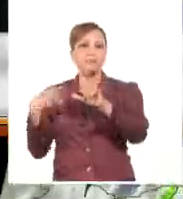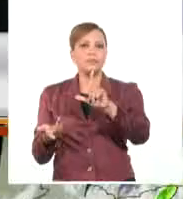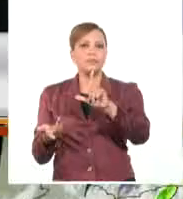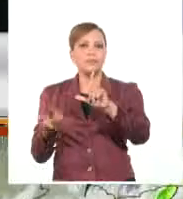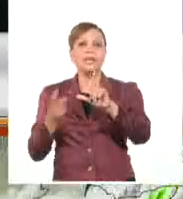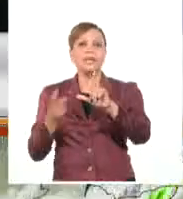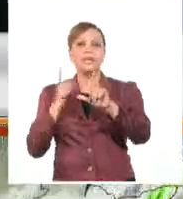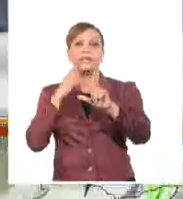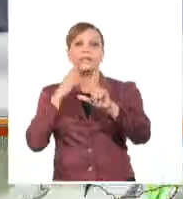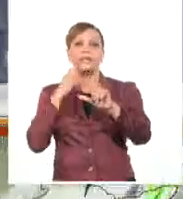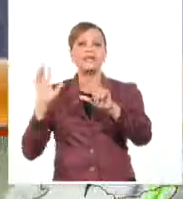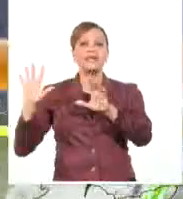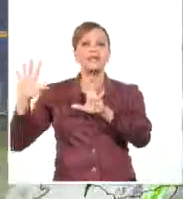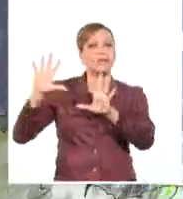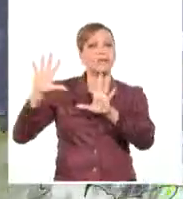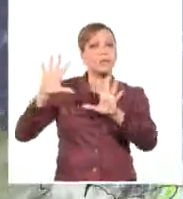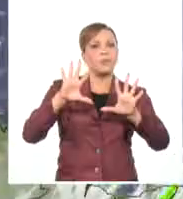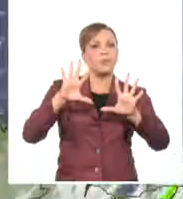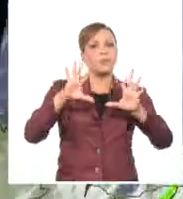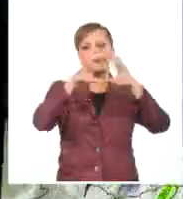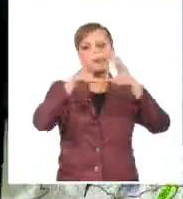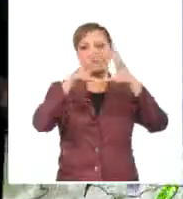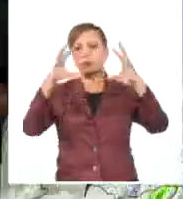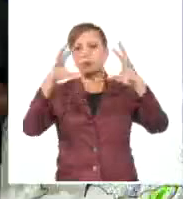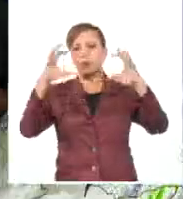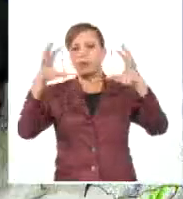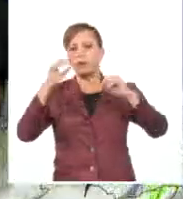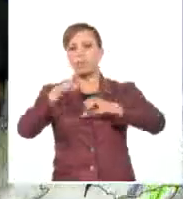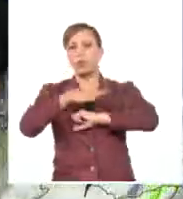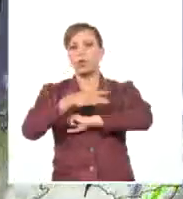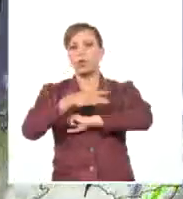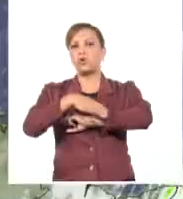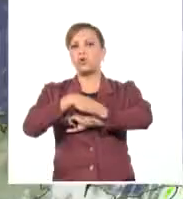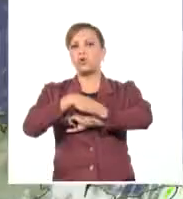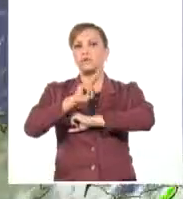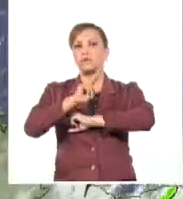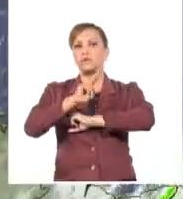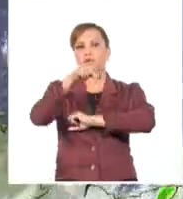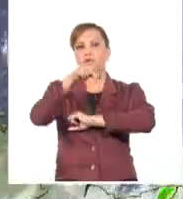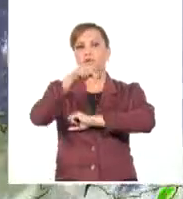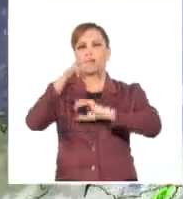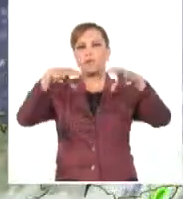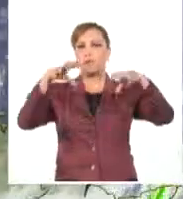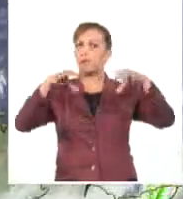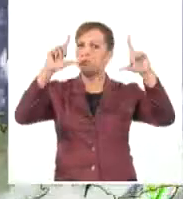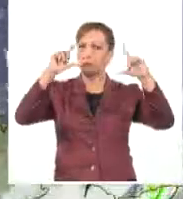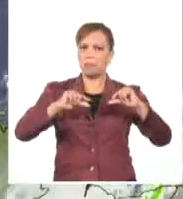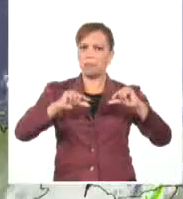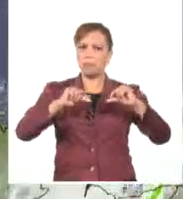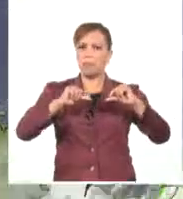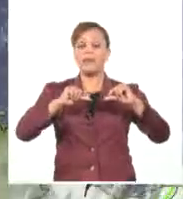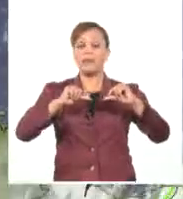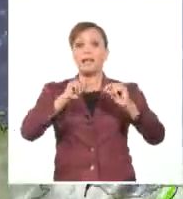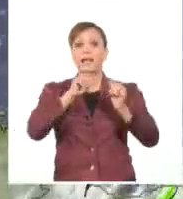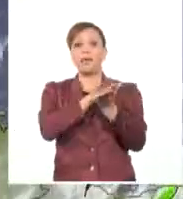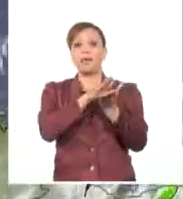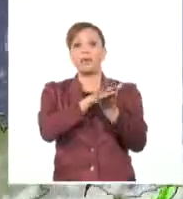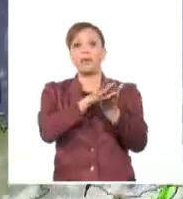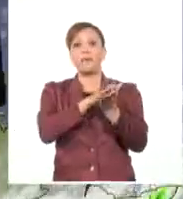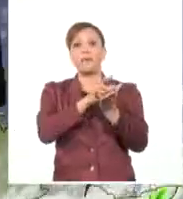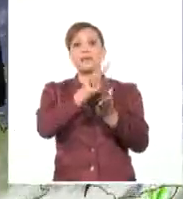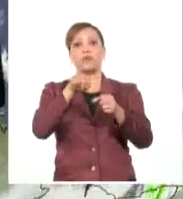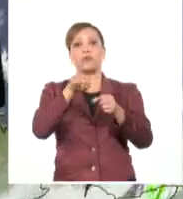anticiclón trae nublado sobre zonas de la costa norte, muy poca la lluvia, incluso no supera el milímetro de los acumulados en las últimas 24